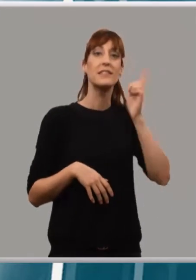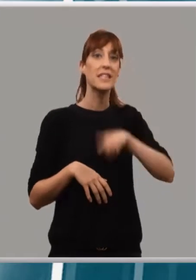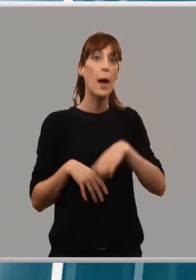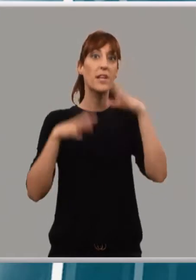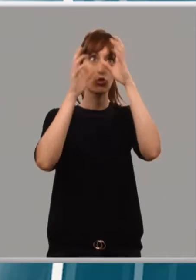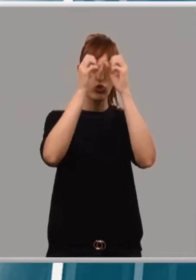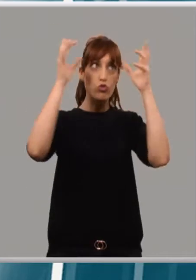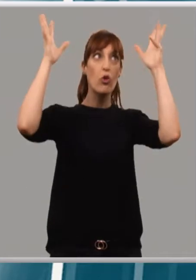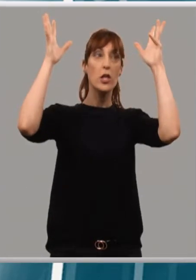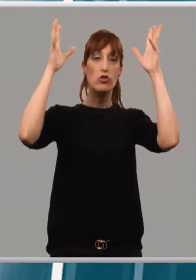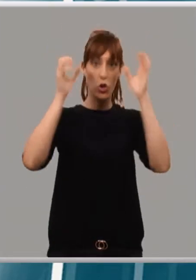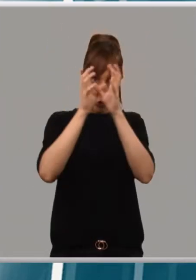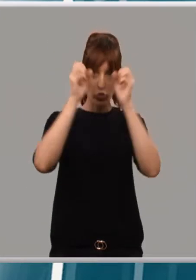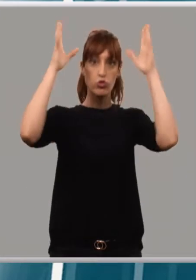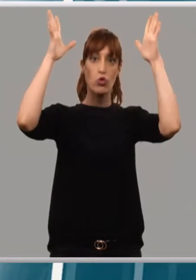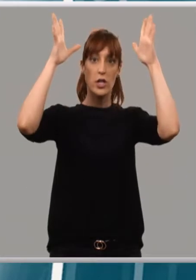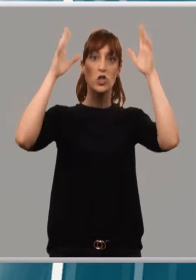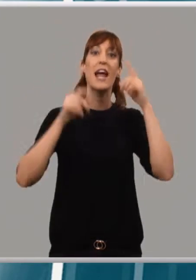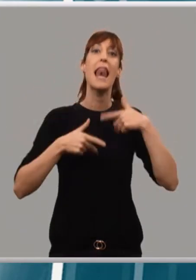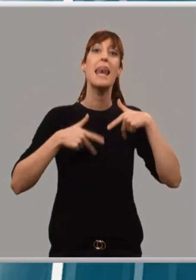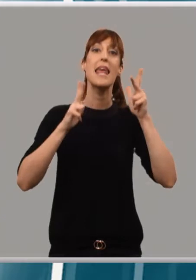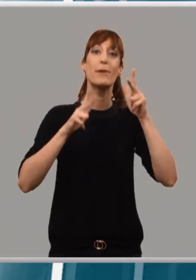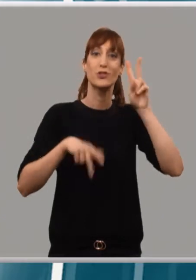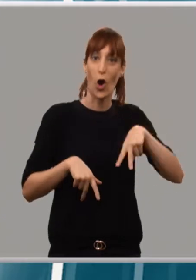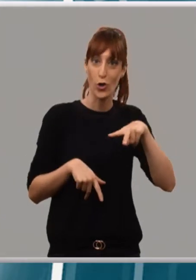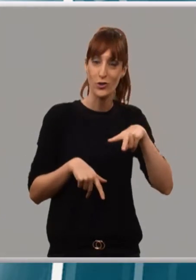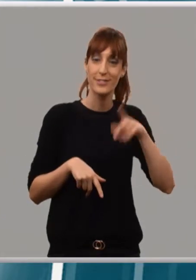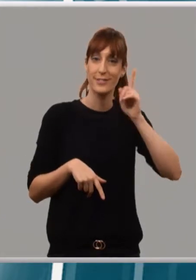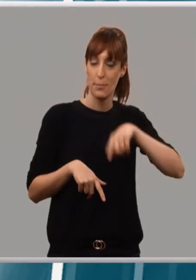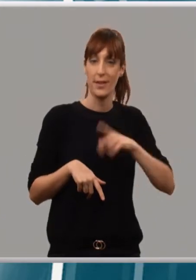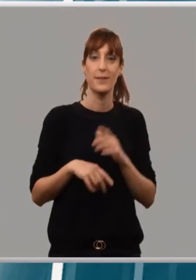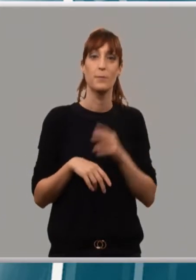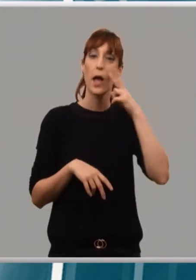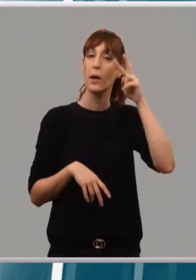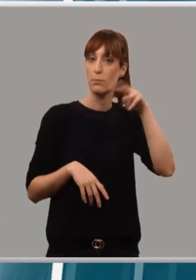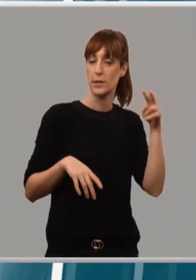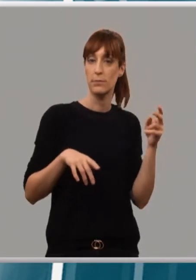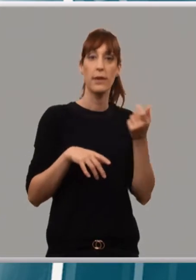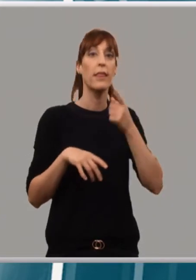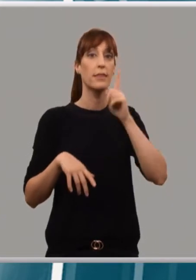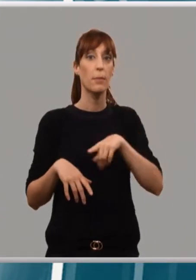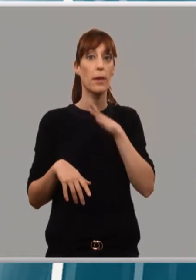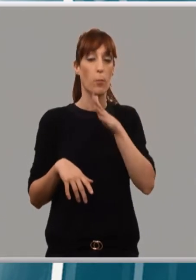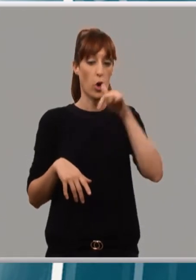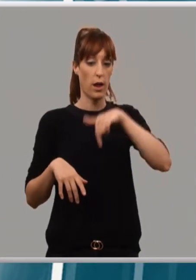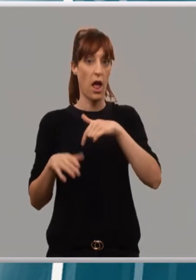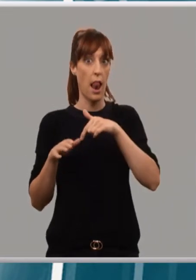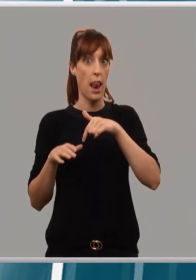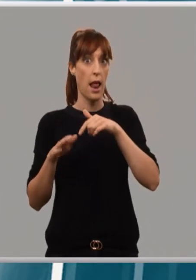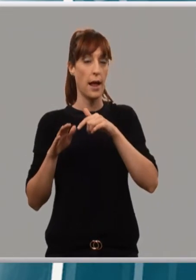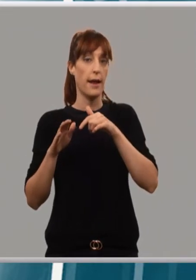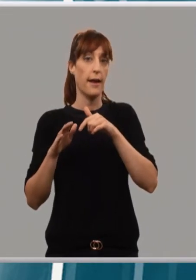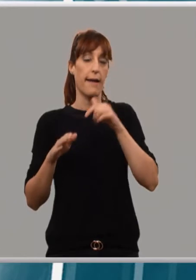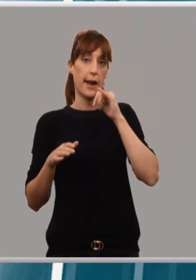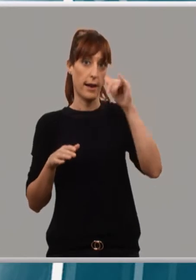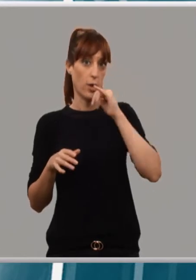libros son... Se van a celebrar toda una serie de actividades en todas las bibliotecas, repito, en toda La Rioja, no solo en esta, como pueden ser